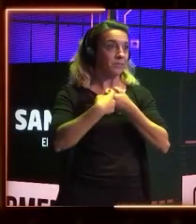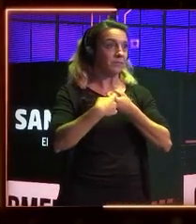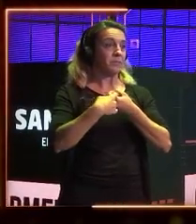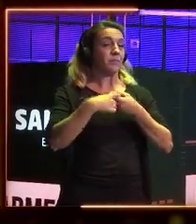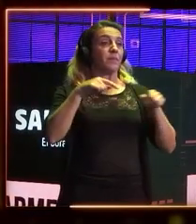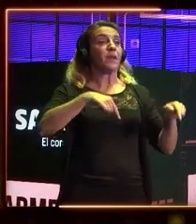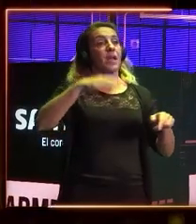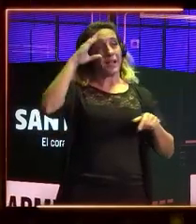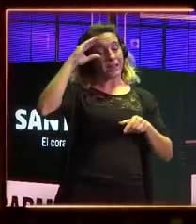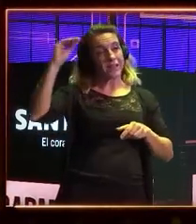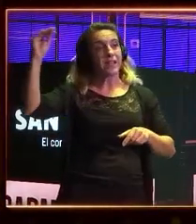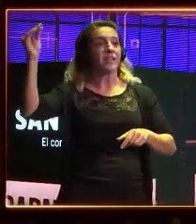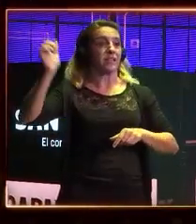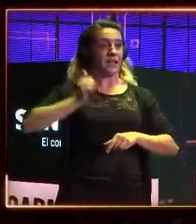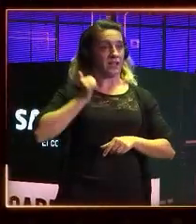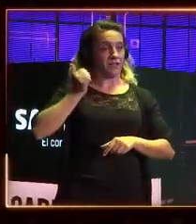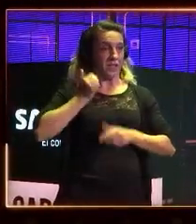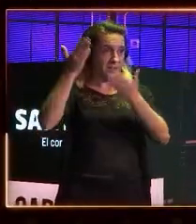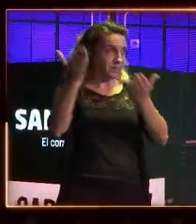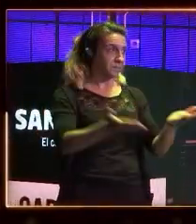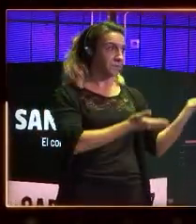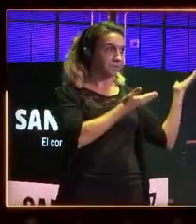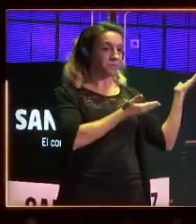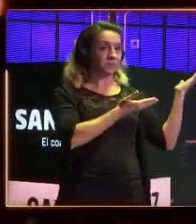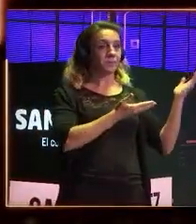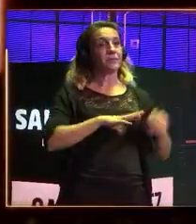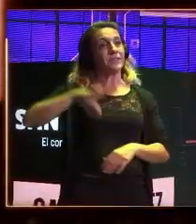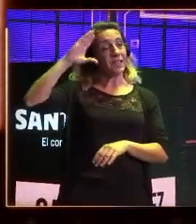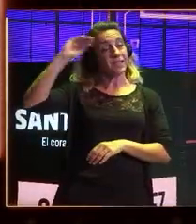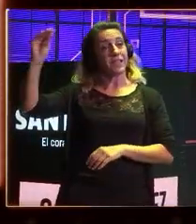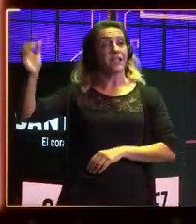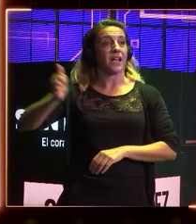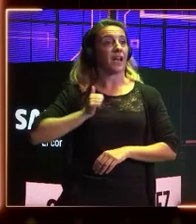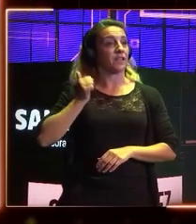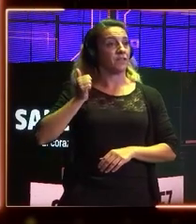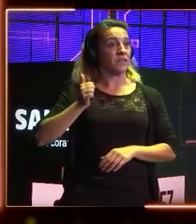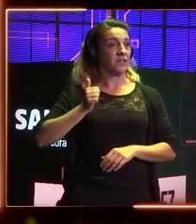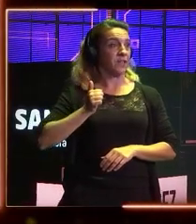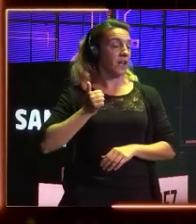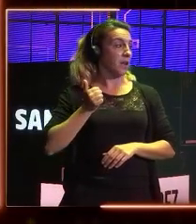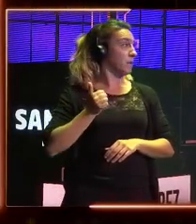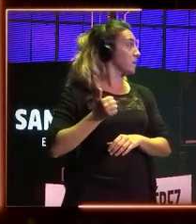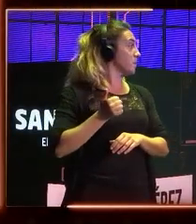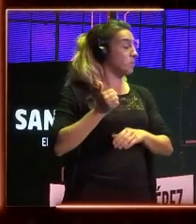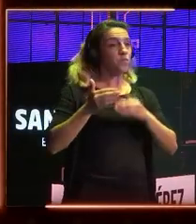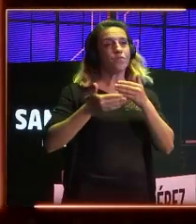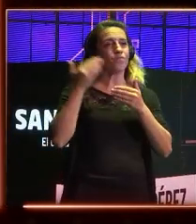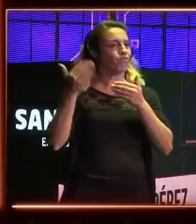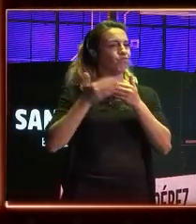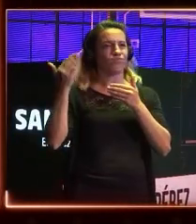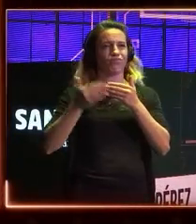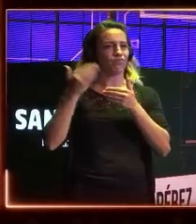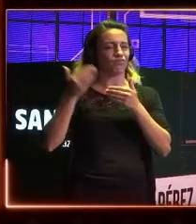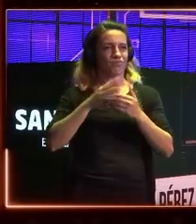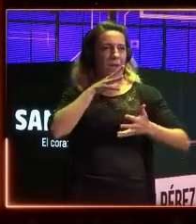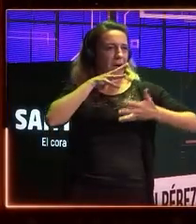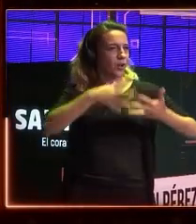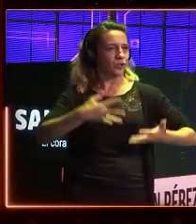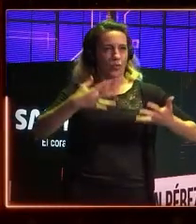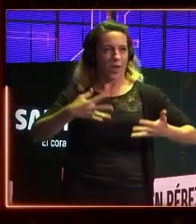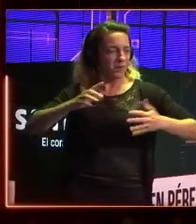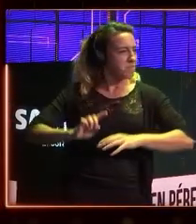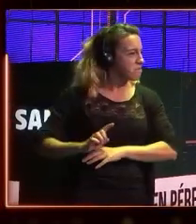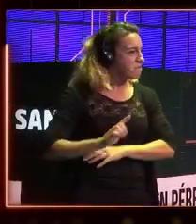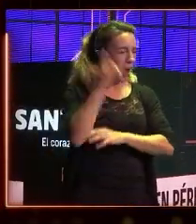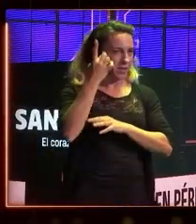la inteligencia artificial. La inteligencia artificial más novedosa y más actual de